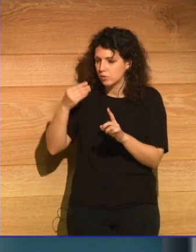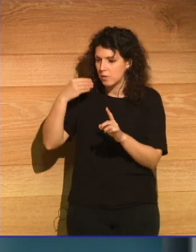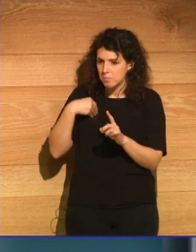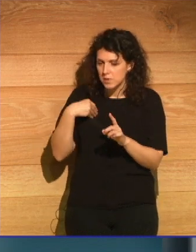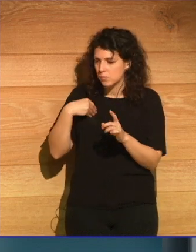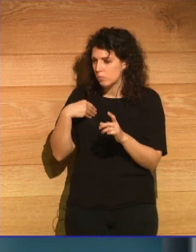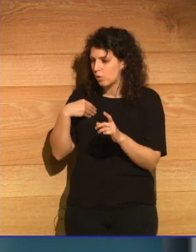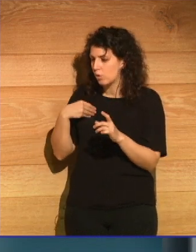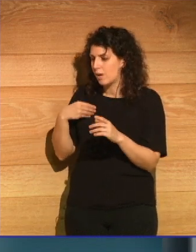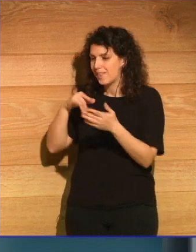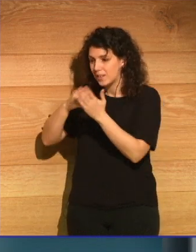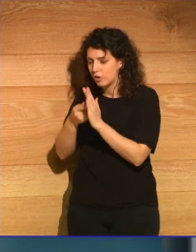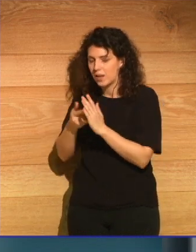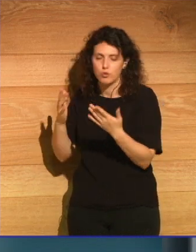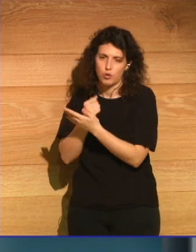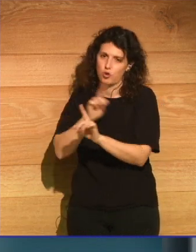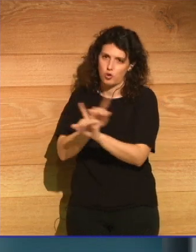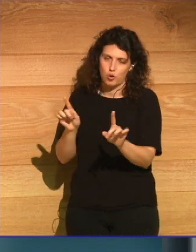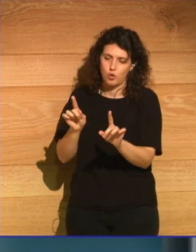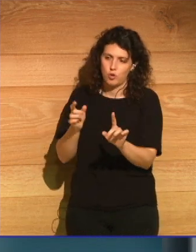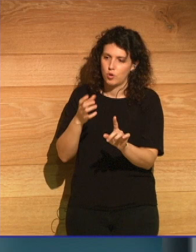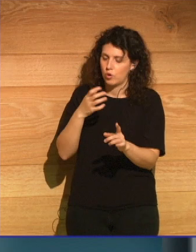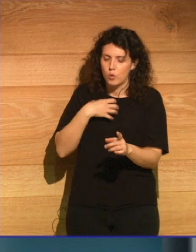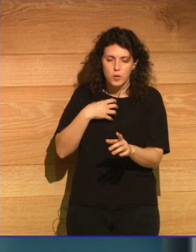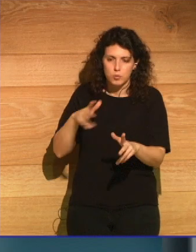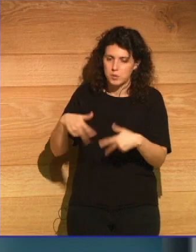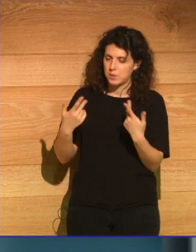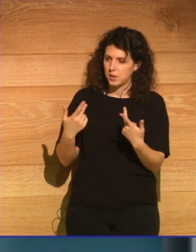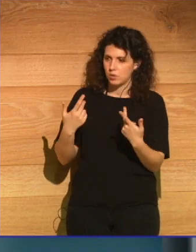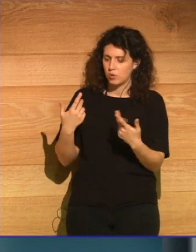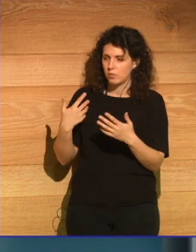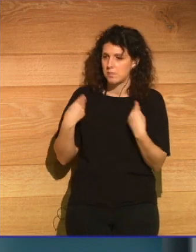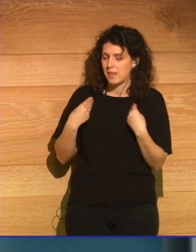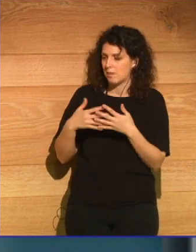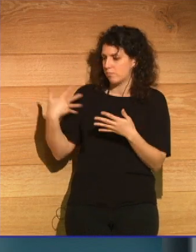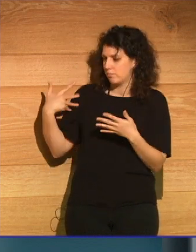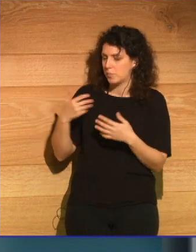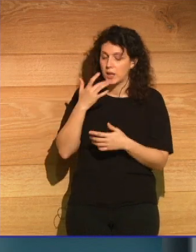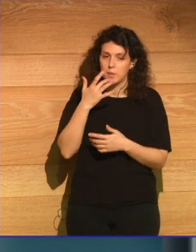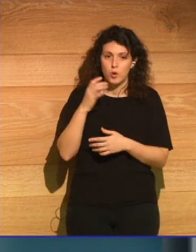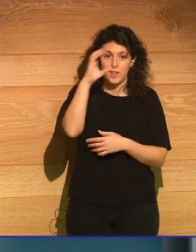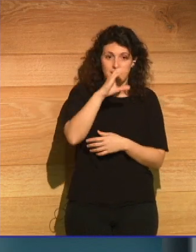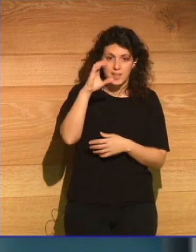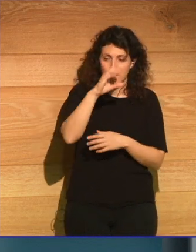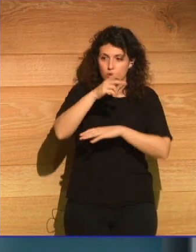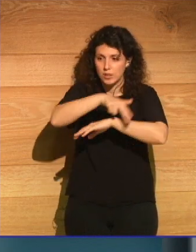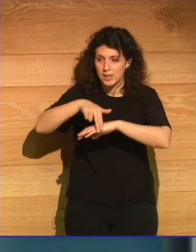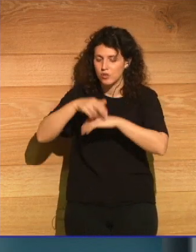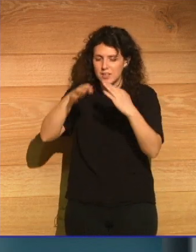tecnología. No podemos permitirnos vivir como hemos estado viviendo hasta ahora. Los científicos y los ingenieros siempre van a encontrar